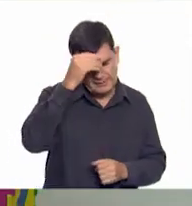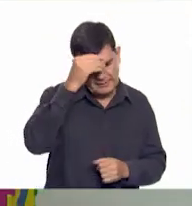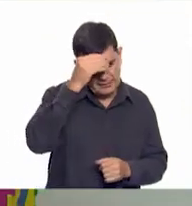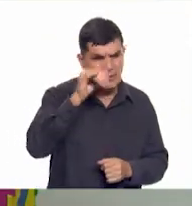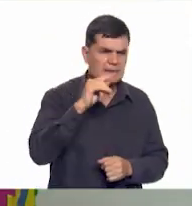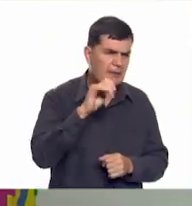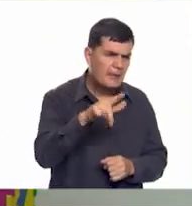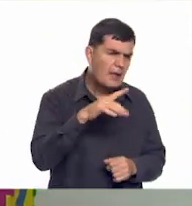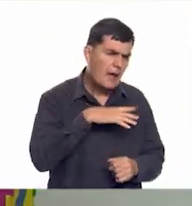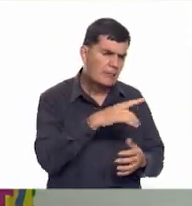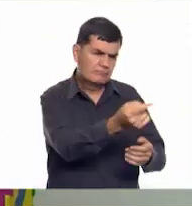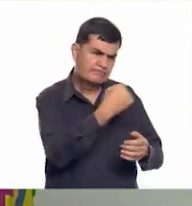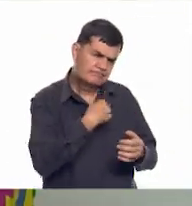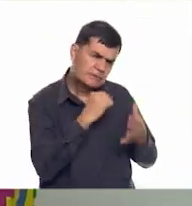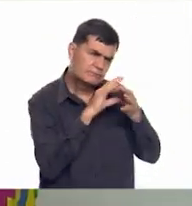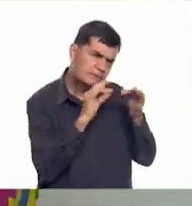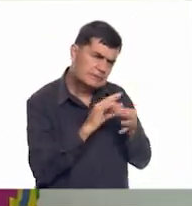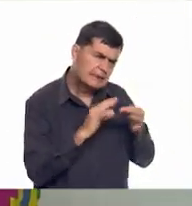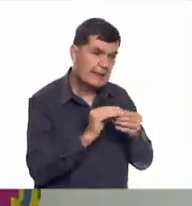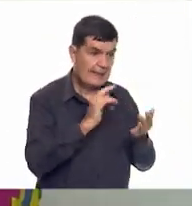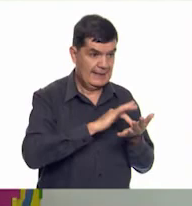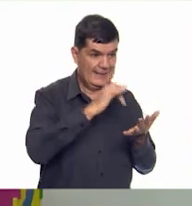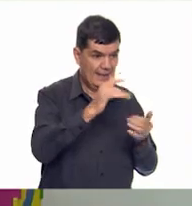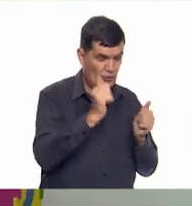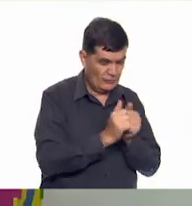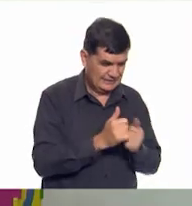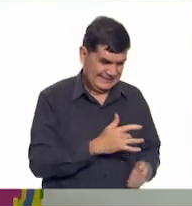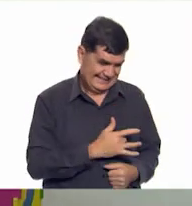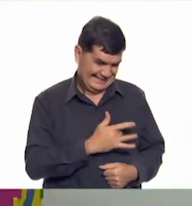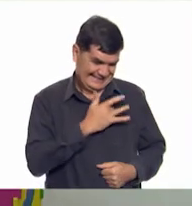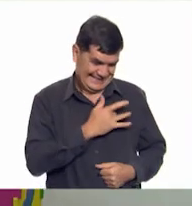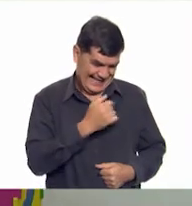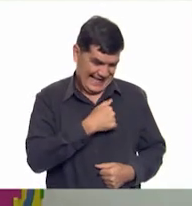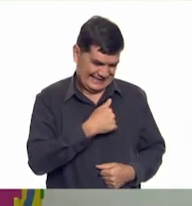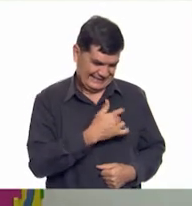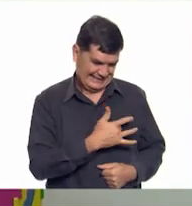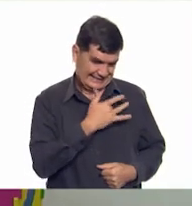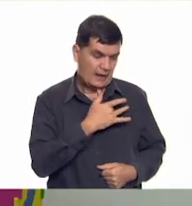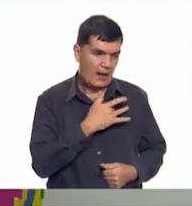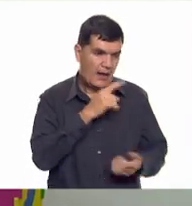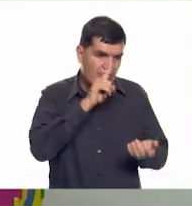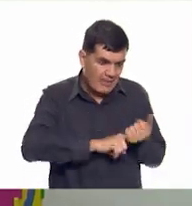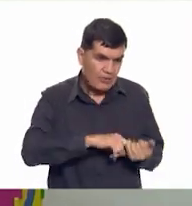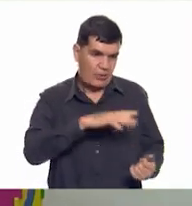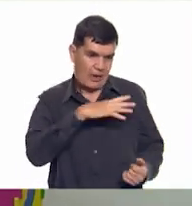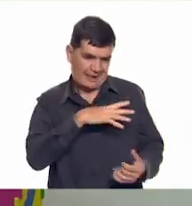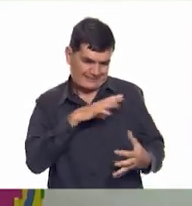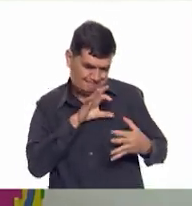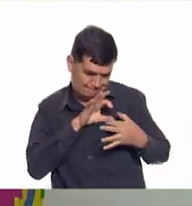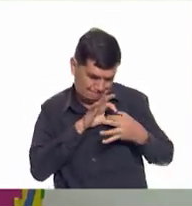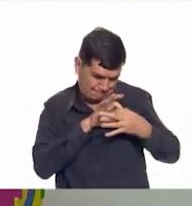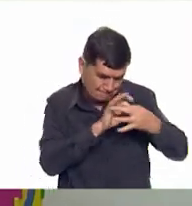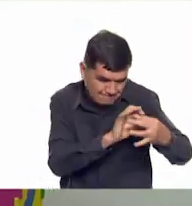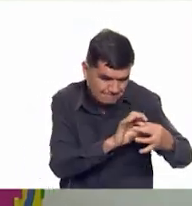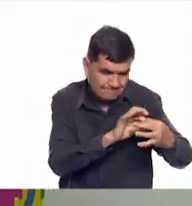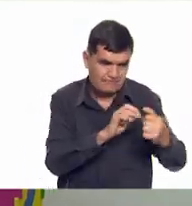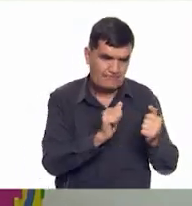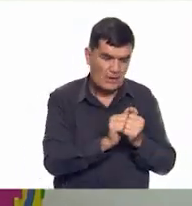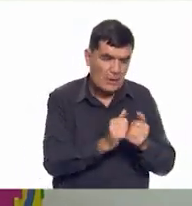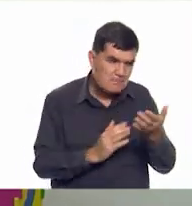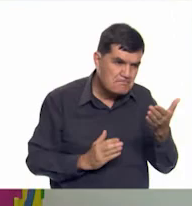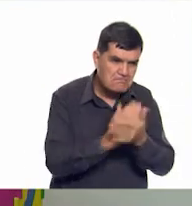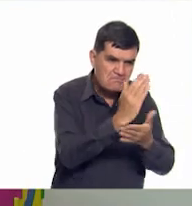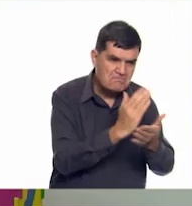Isabel era que nos estaba explicando que gracias a los sentimientos se crea un vínculo que nos ayuda a realizar nuestras